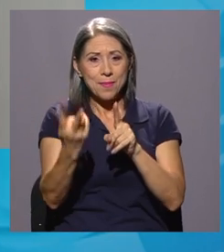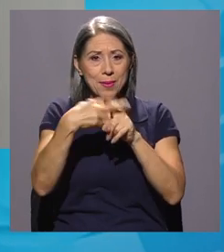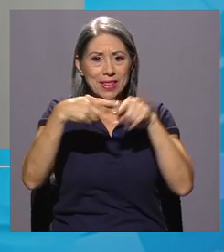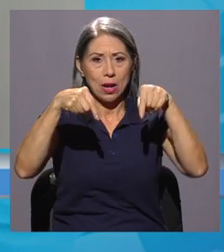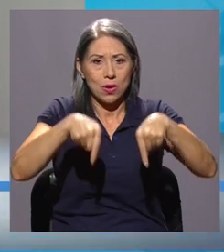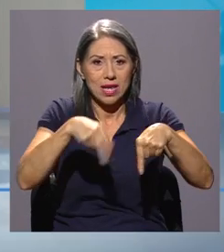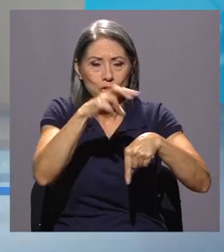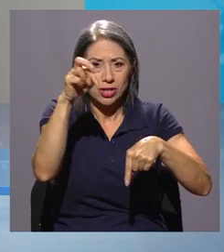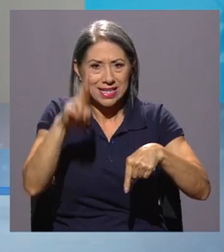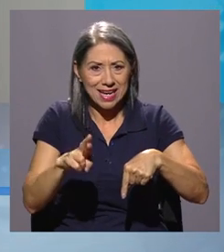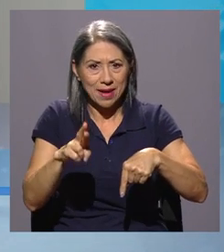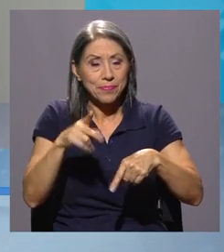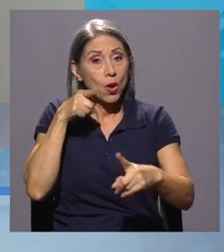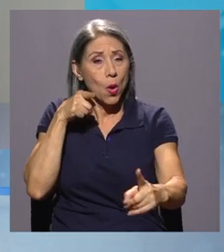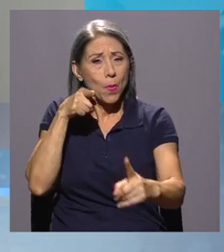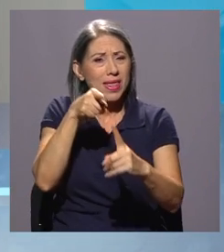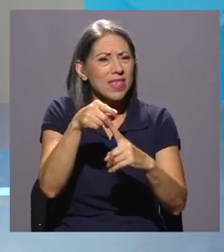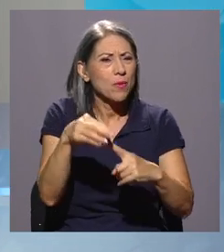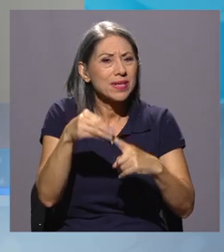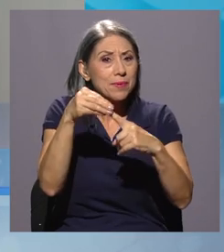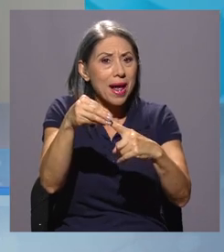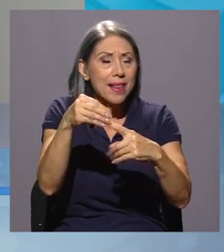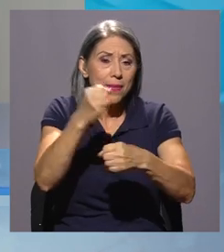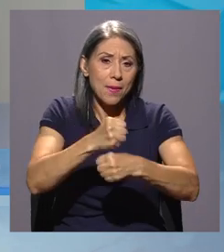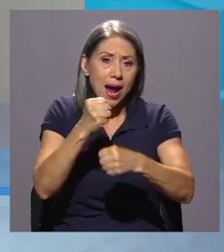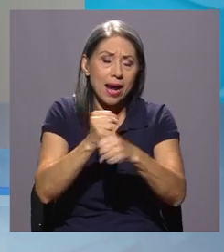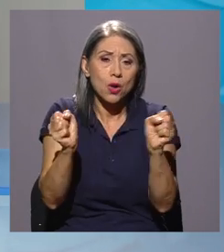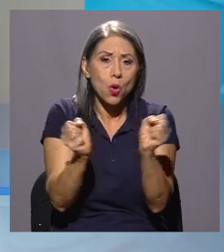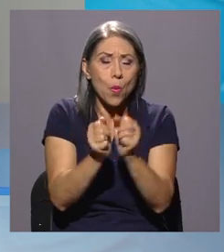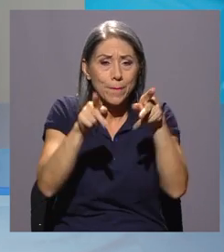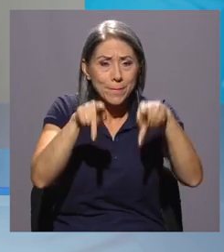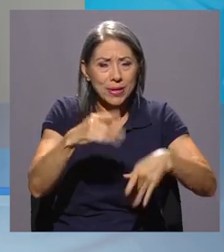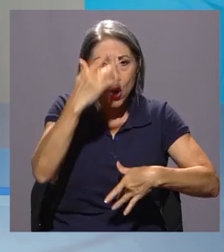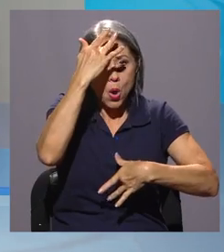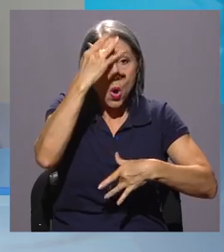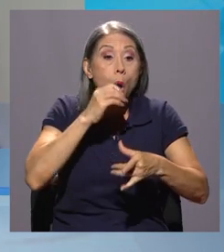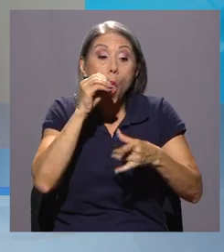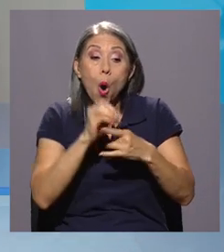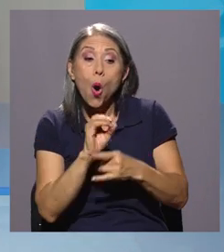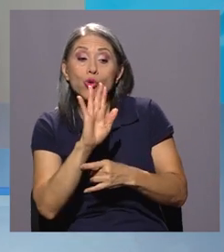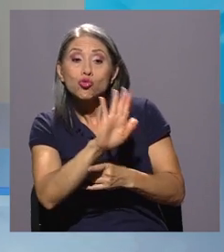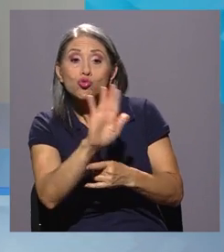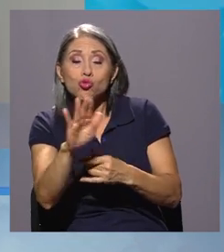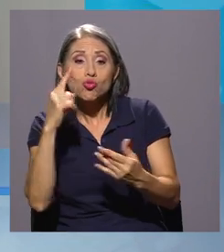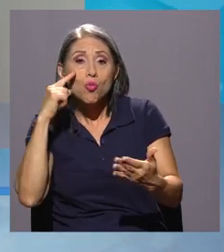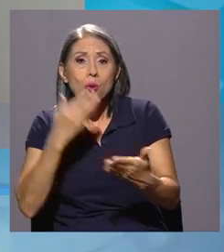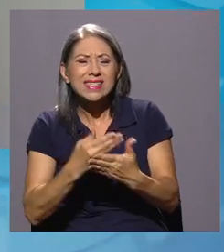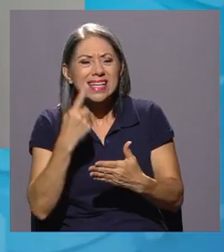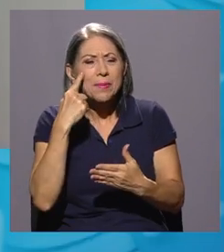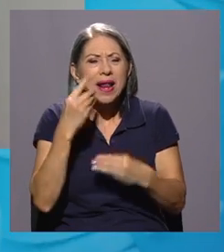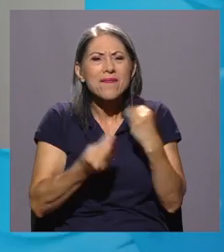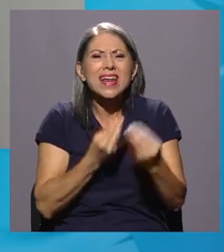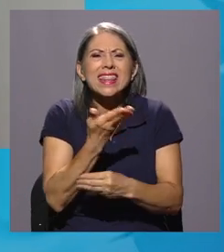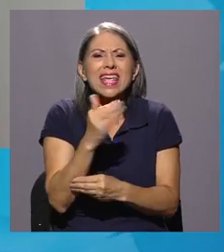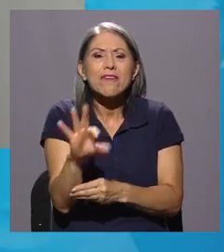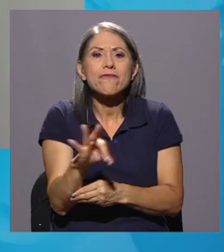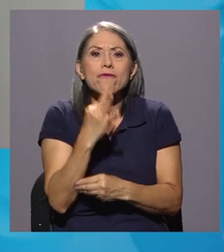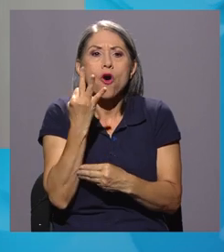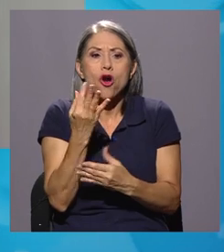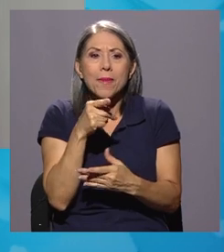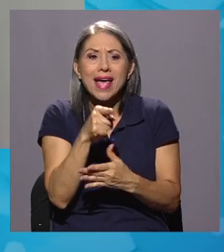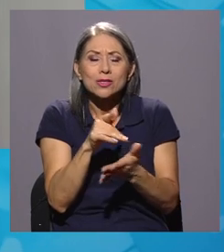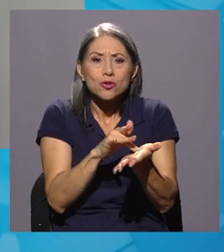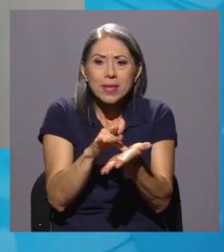principal es trabajar ¿verdad? con pacientes o con muestras de pacientes para seguir investigando mecanismos de resistencia. Ese es mi